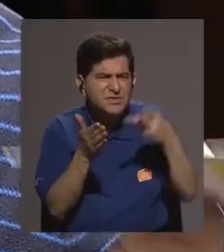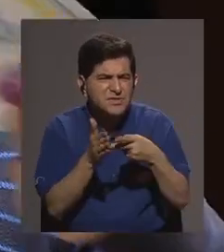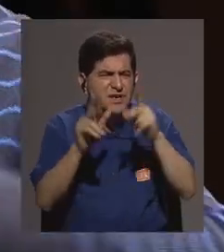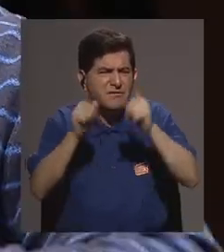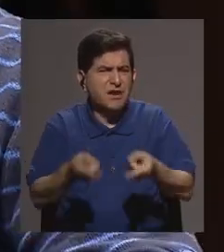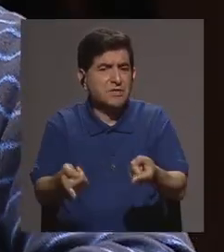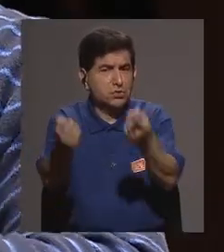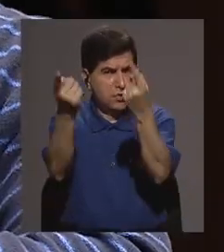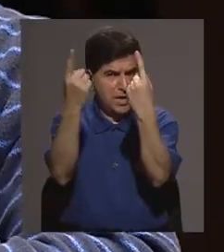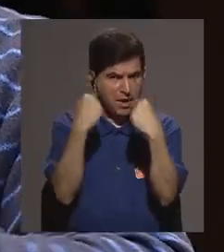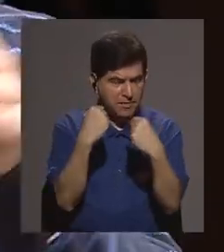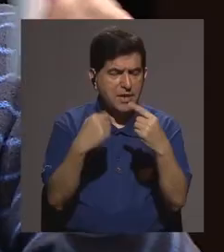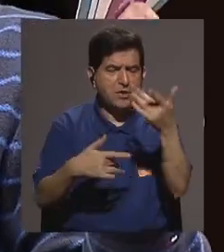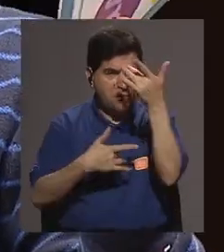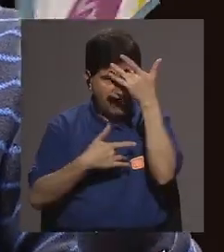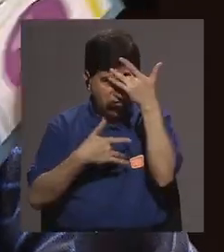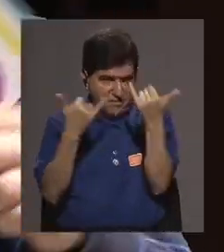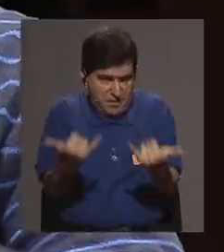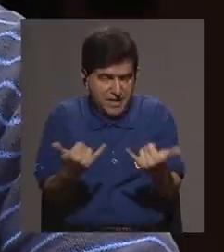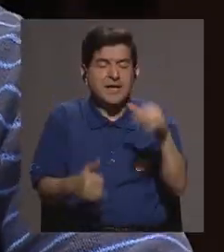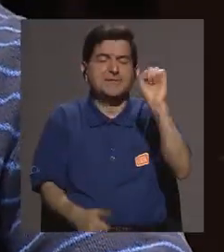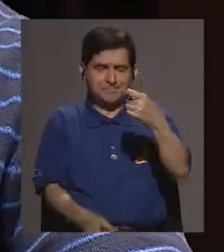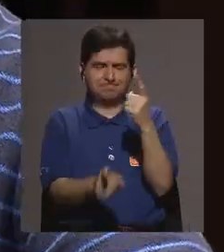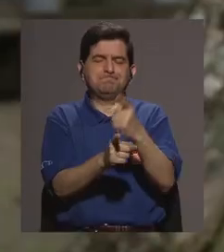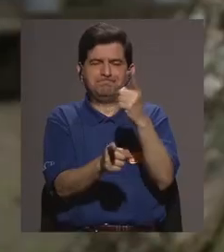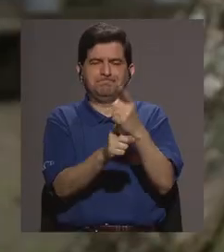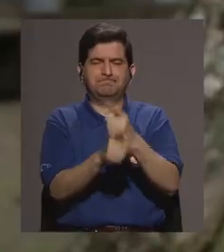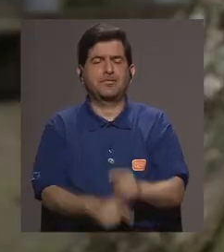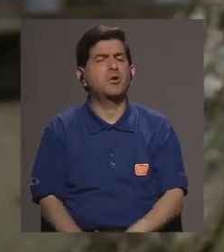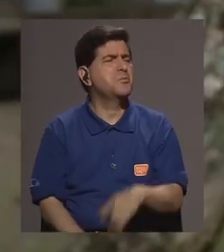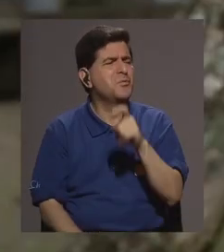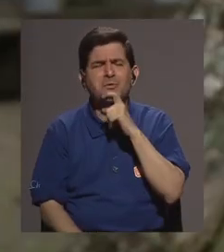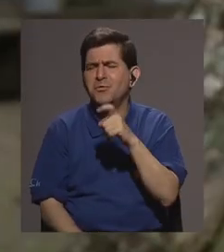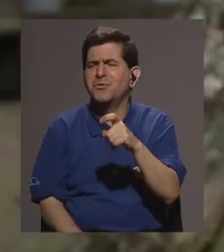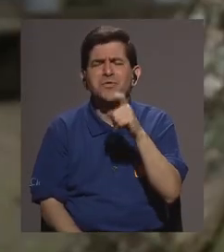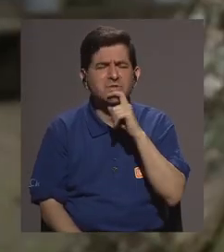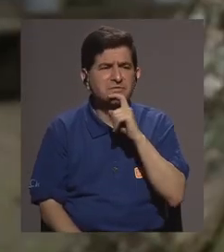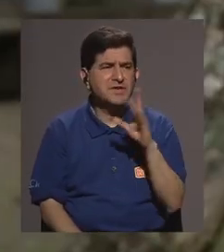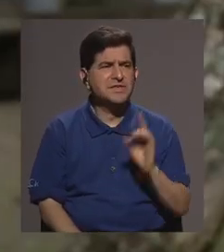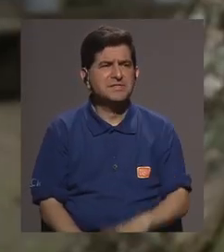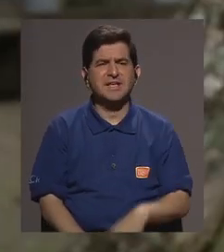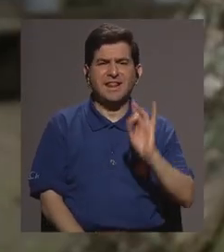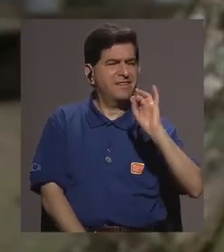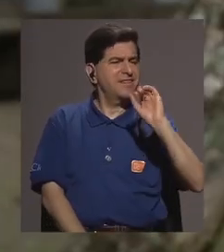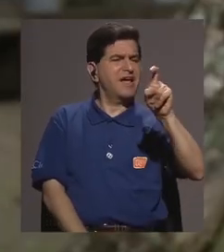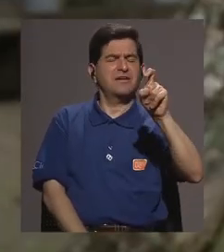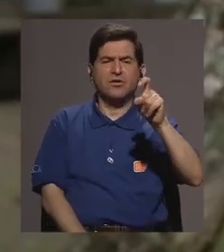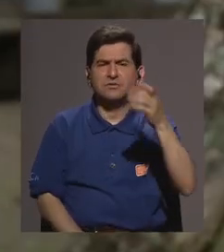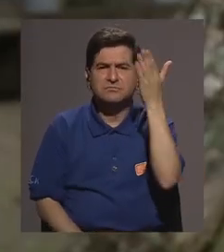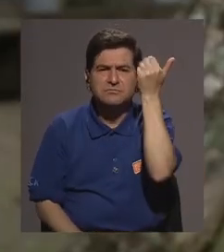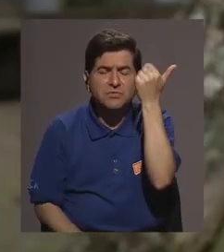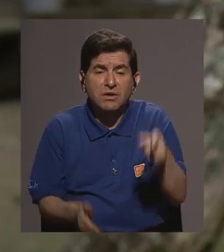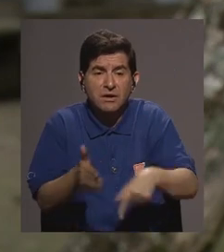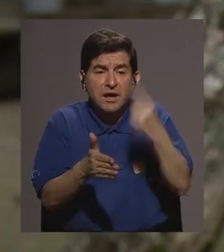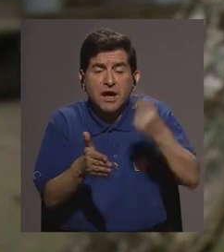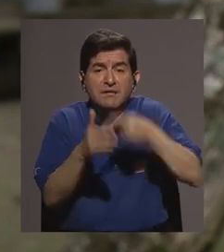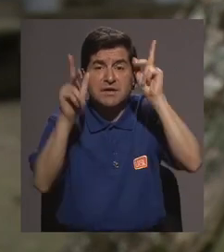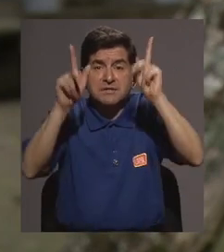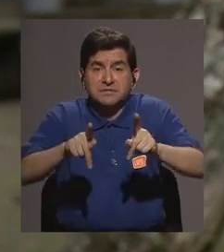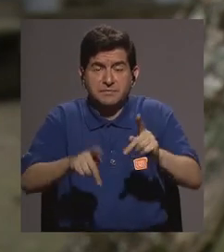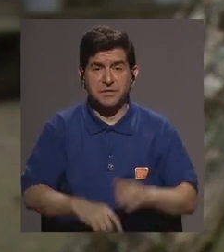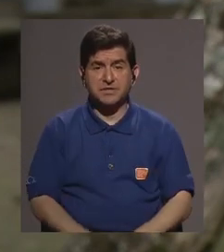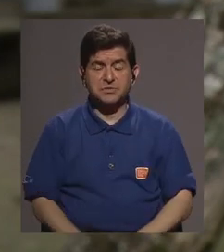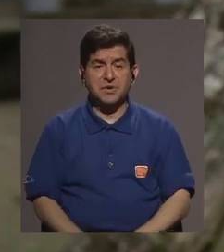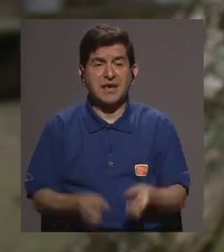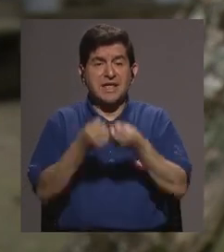índice importado alguien que vino y la traía alguien que vino que la traía exacto y que es muy difícil de diagnosticar porque hay veces que